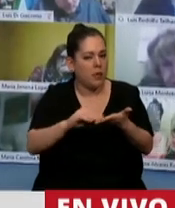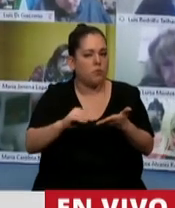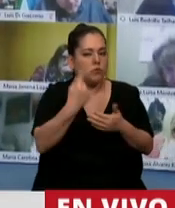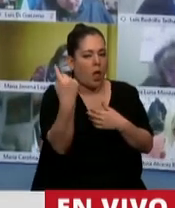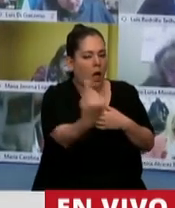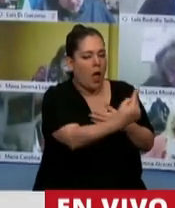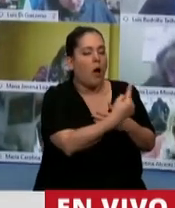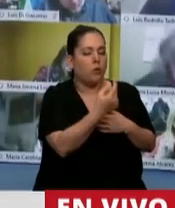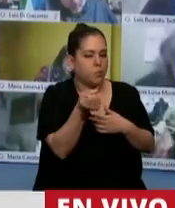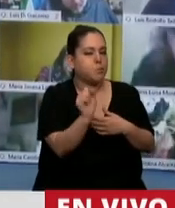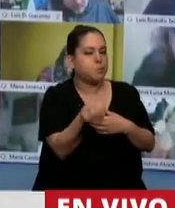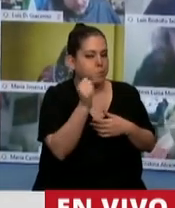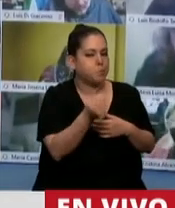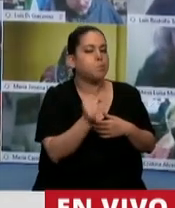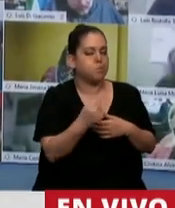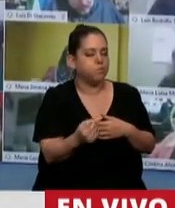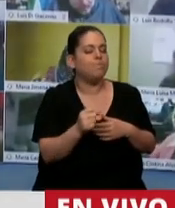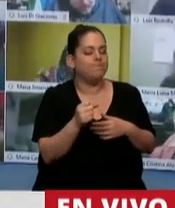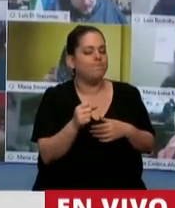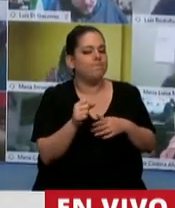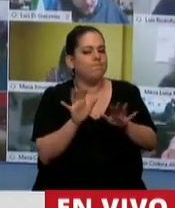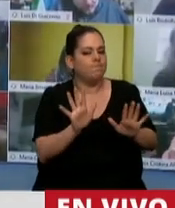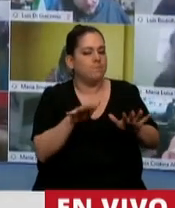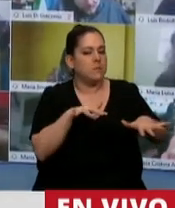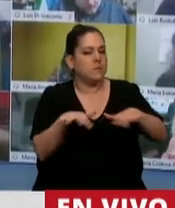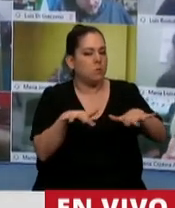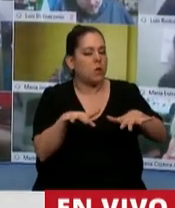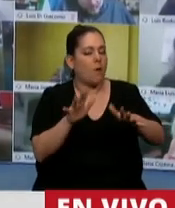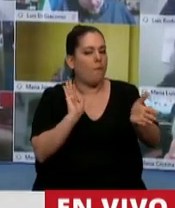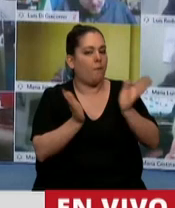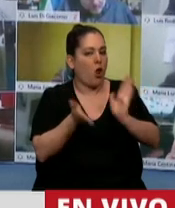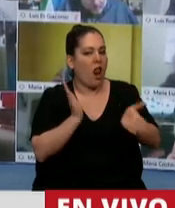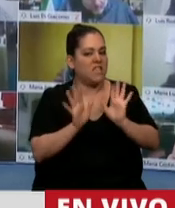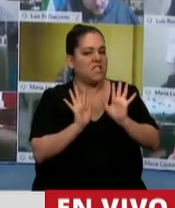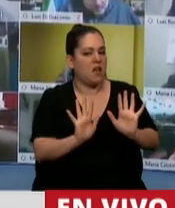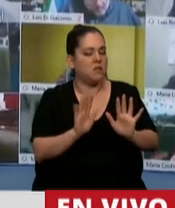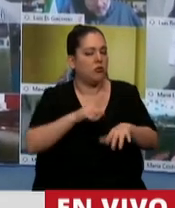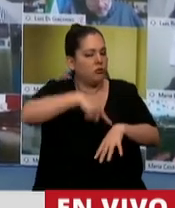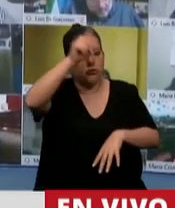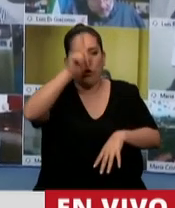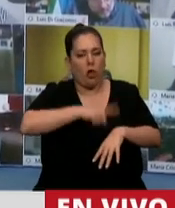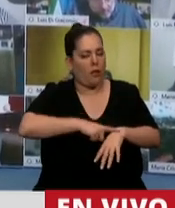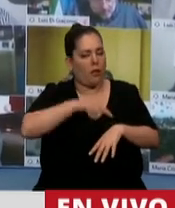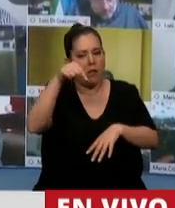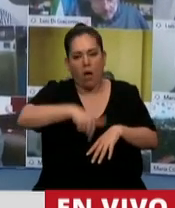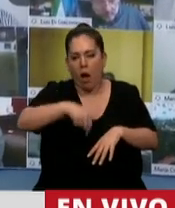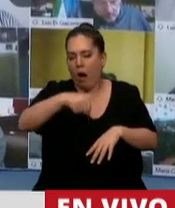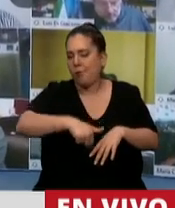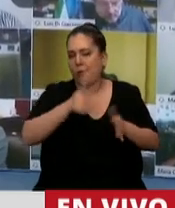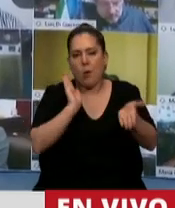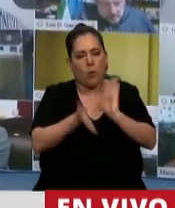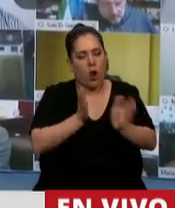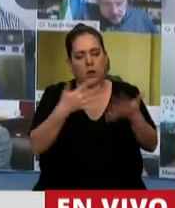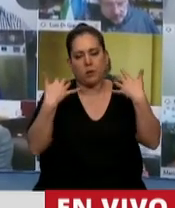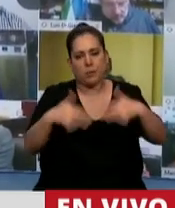que han sido víctimas de violencia durante todo este día de hoy y en el transcurso de esta noche,